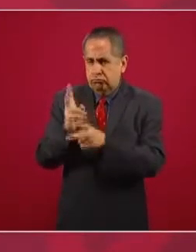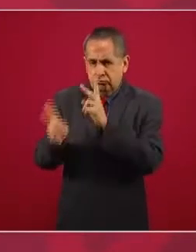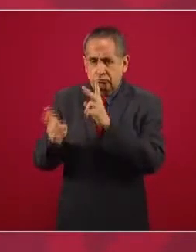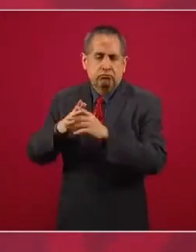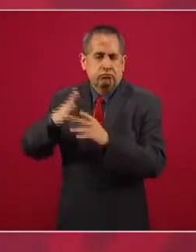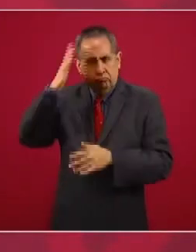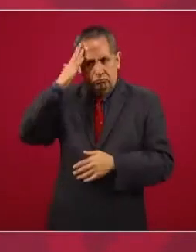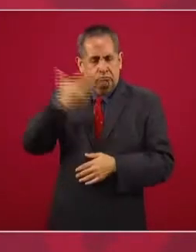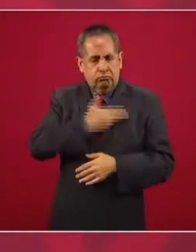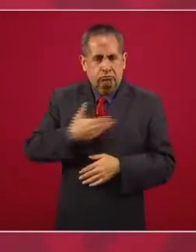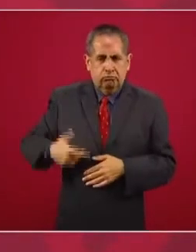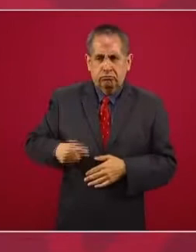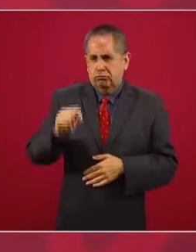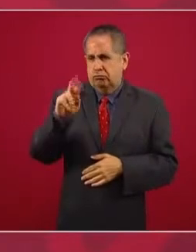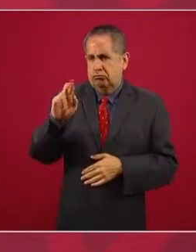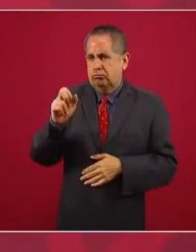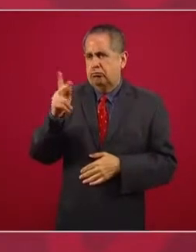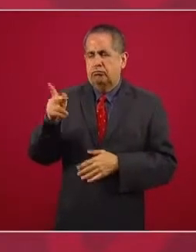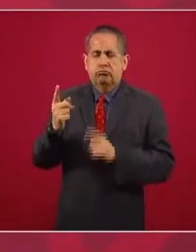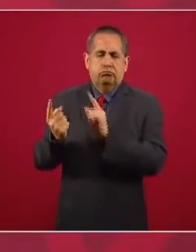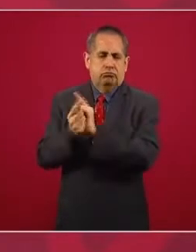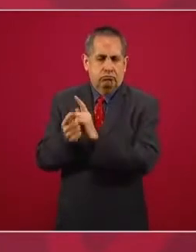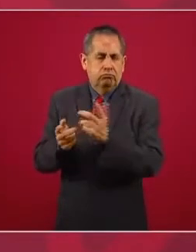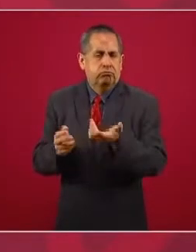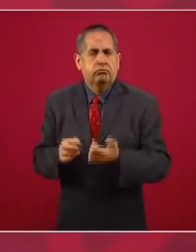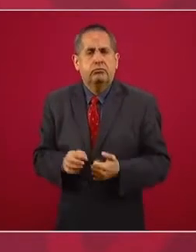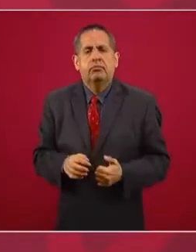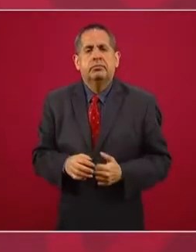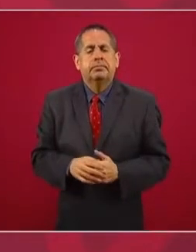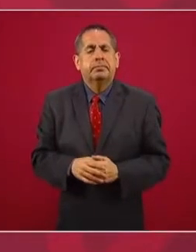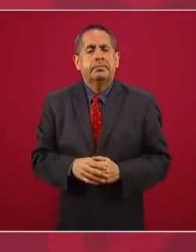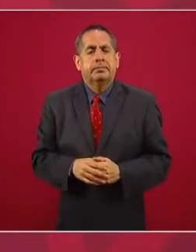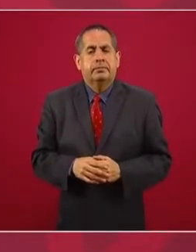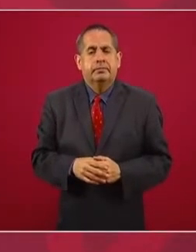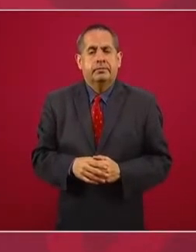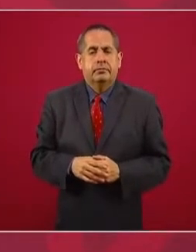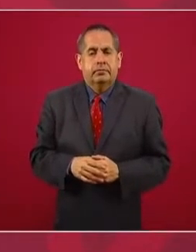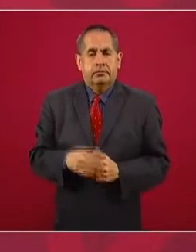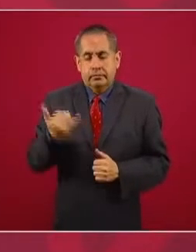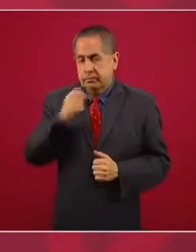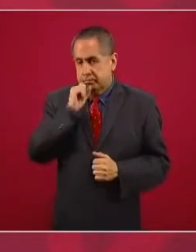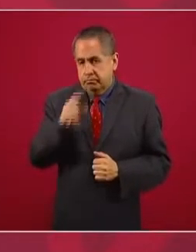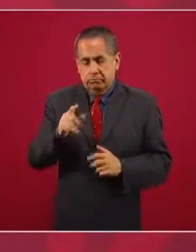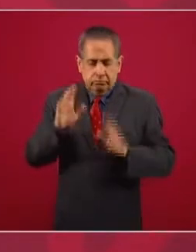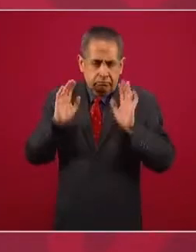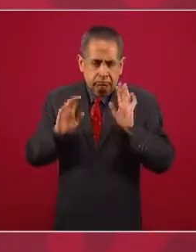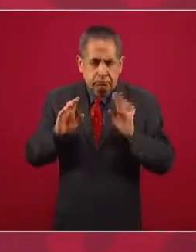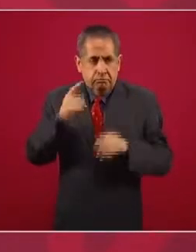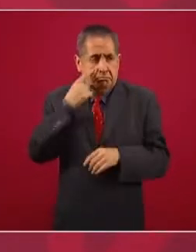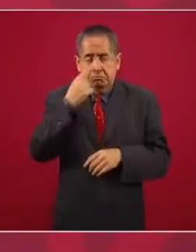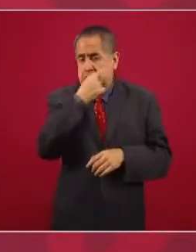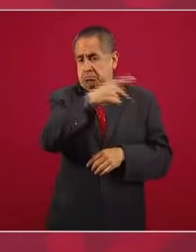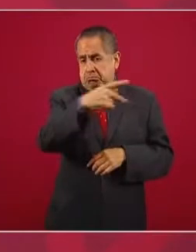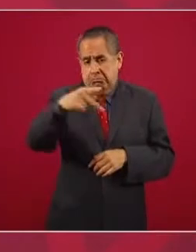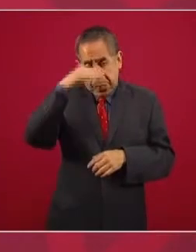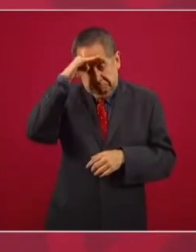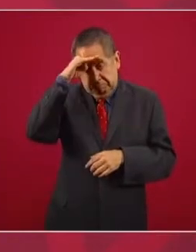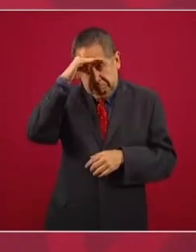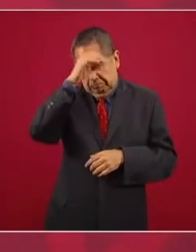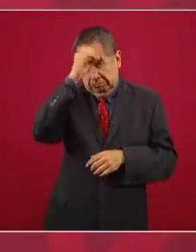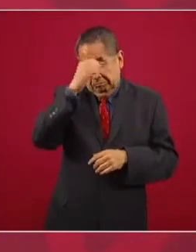que encabeza el presidente Donald Trump y pues cada quien puede